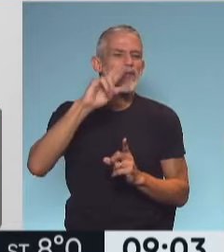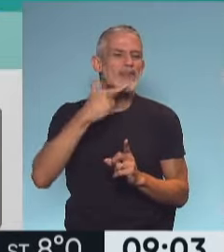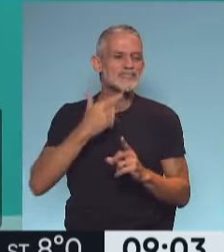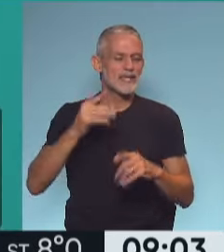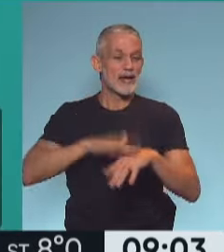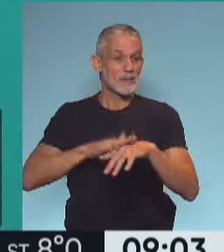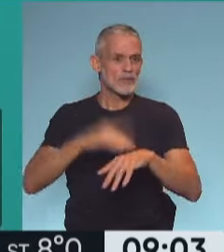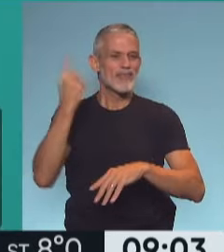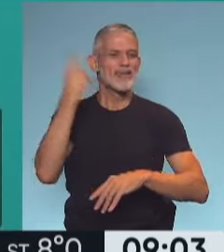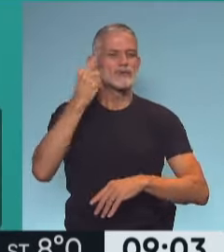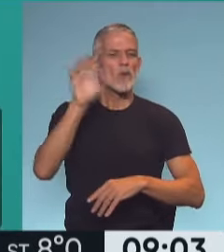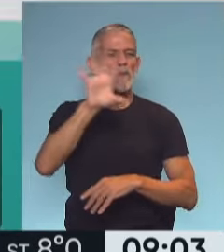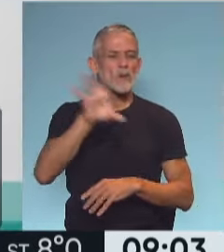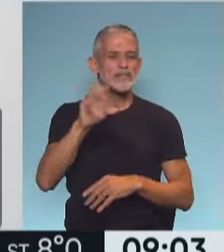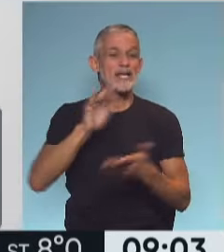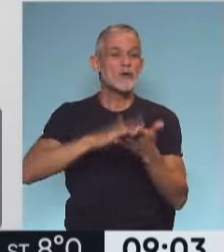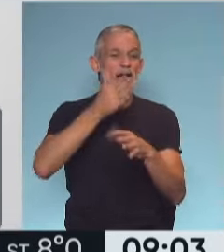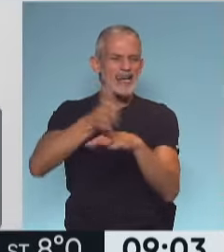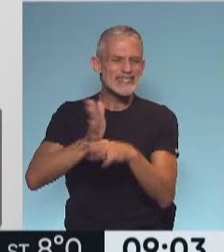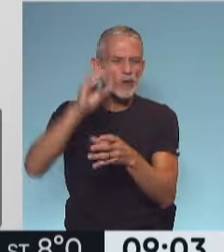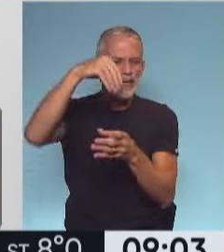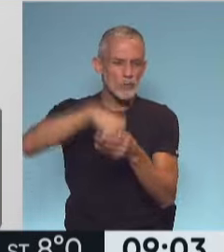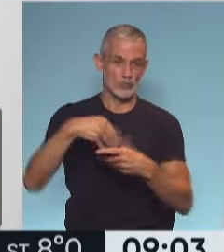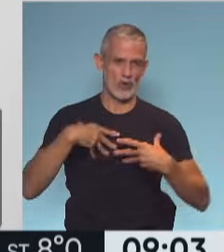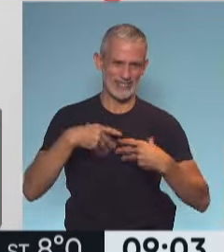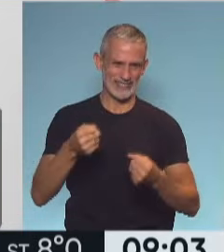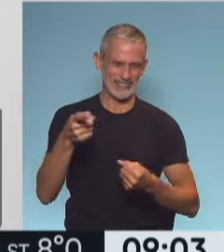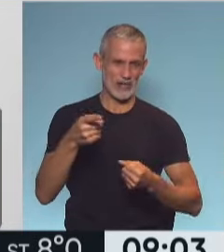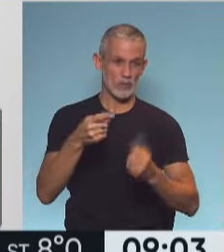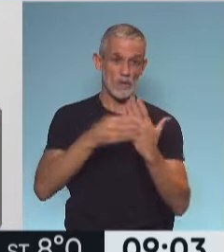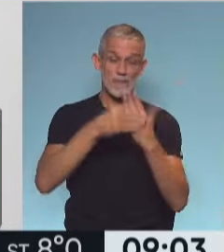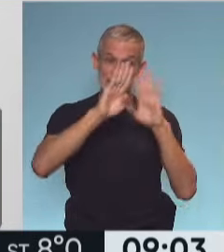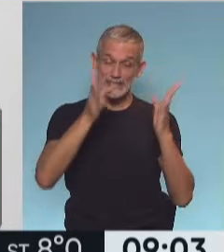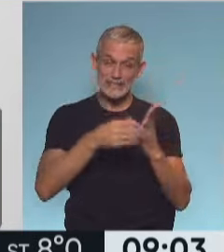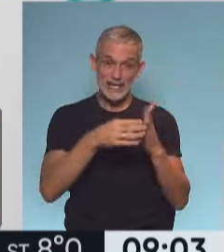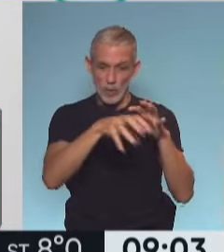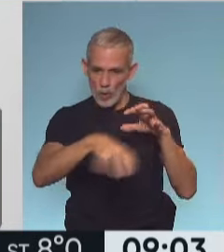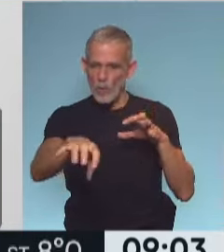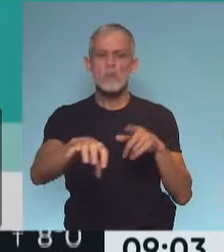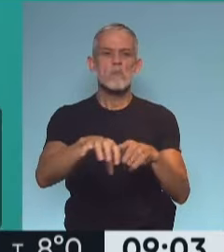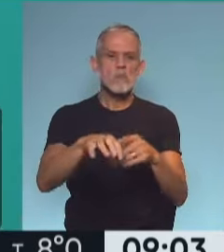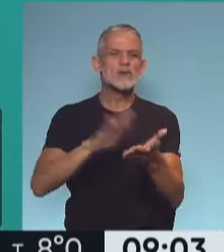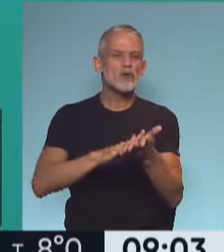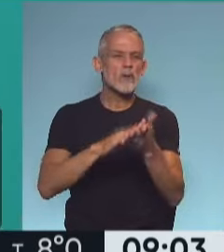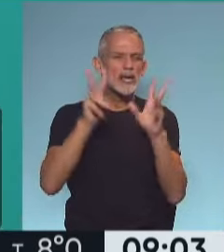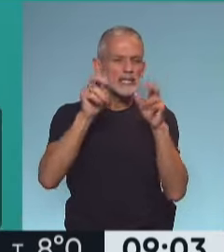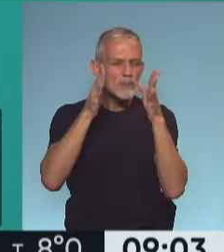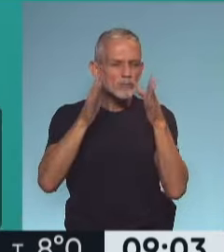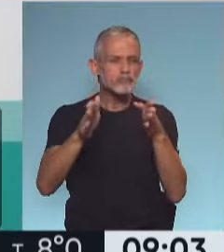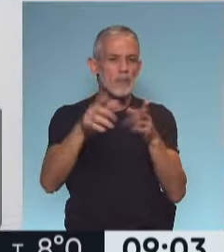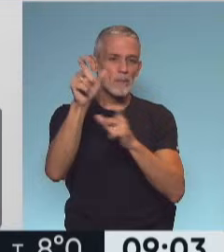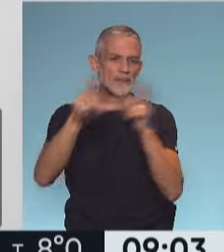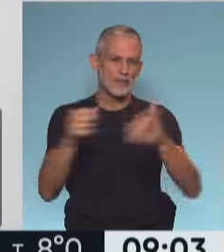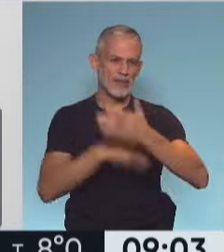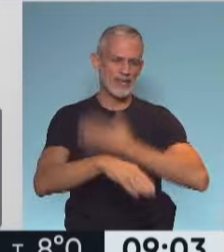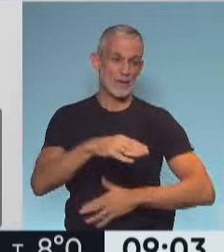de la Dirección Provincial de Acceso a Inclusión en Salud, algo inédito dentro del Ministerio de Salud, que va a abordar justamente la problemática de esta población